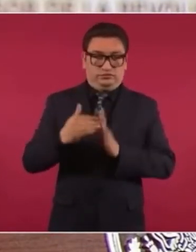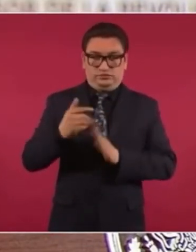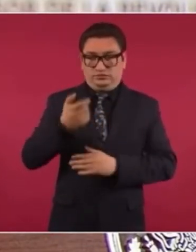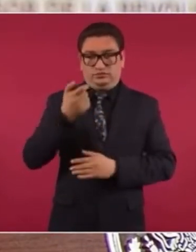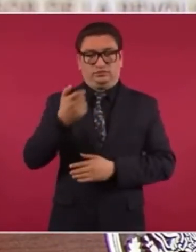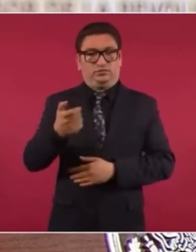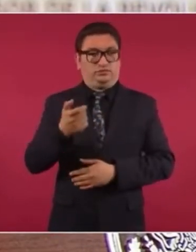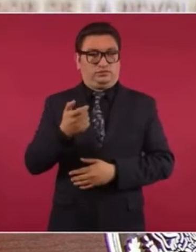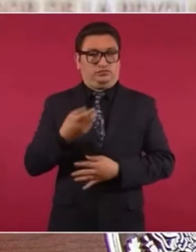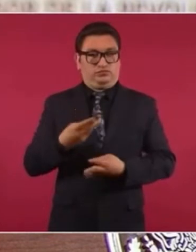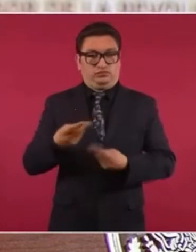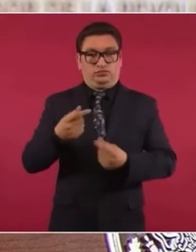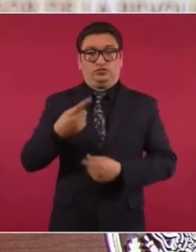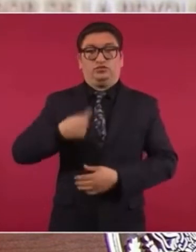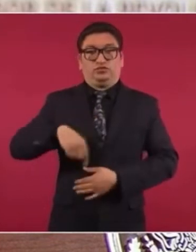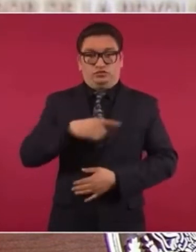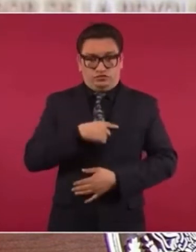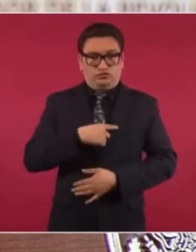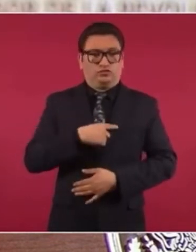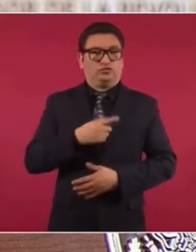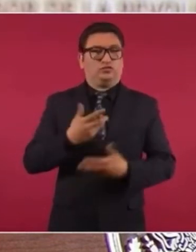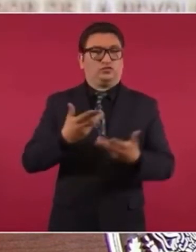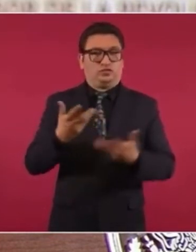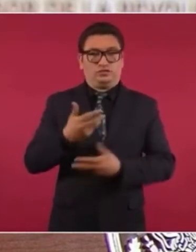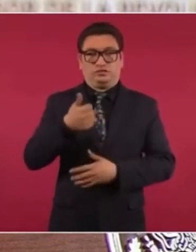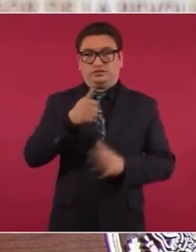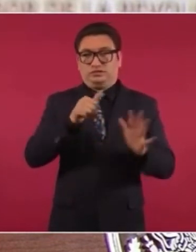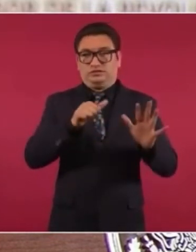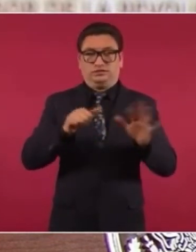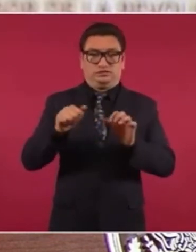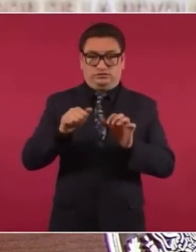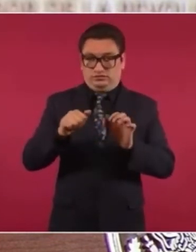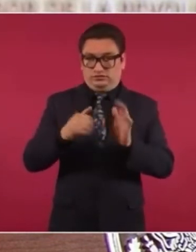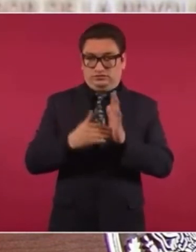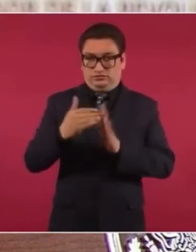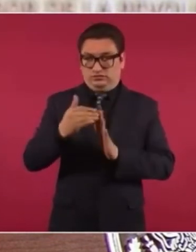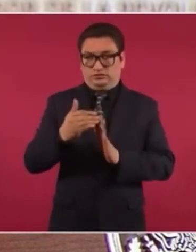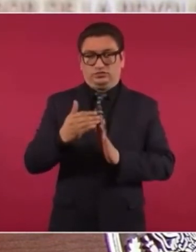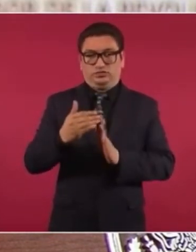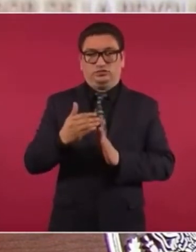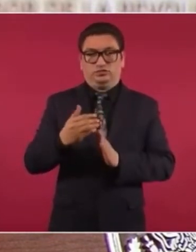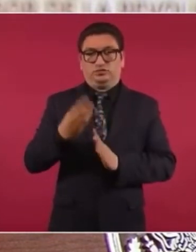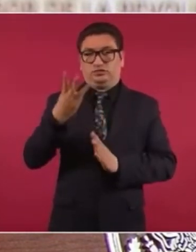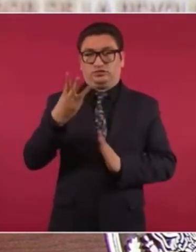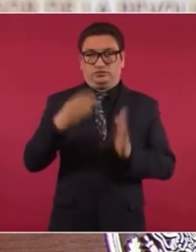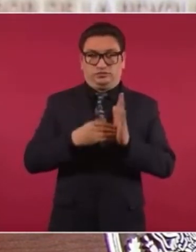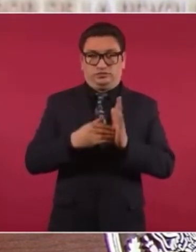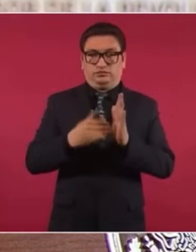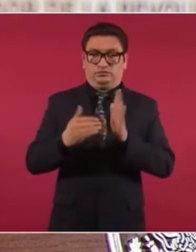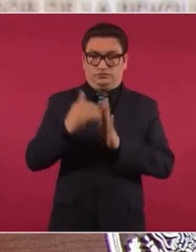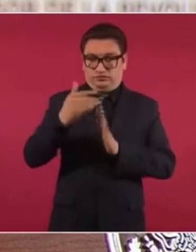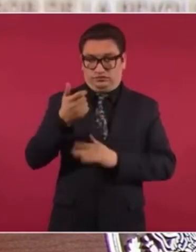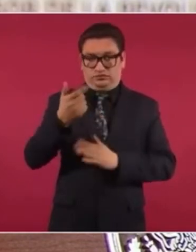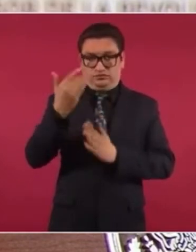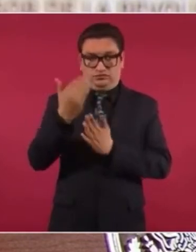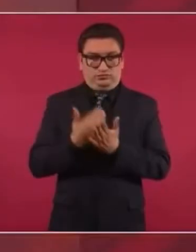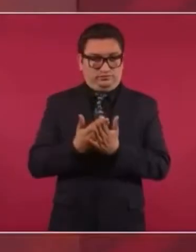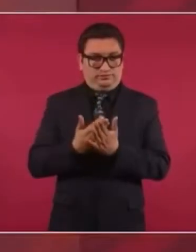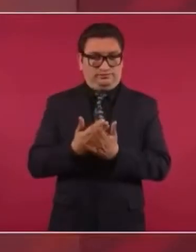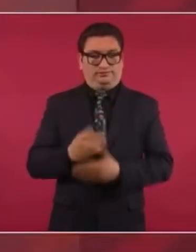y que nosotros estamos ejerciendo seiscientos millones, tres mil millones de pesos menos?